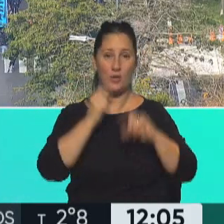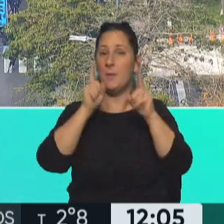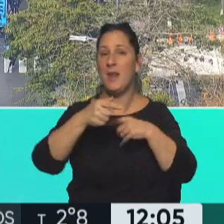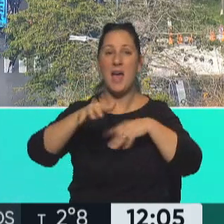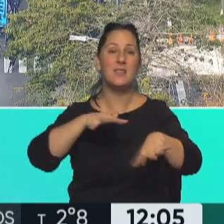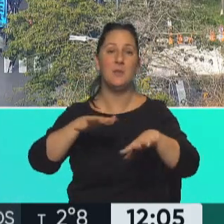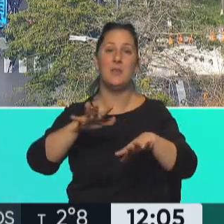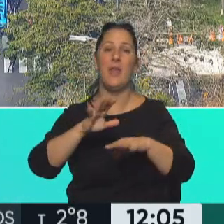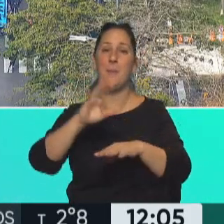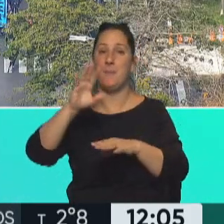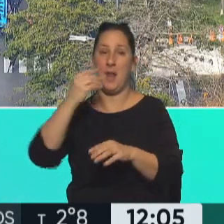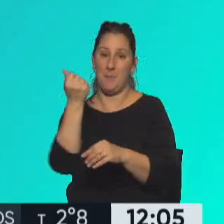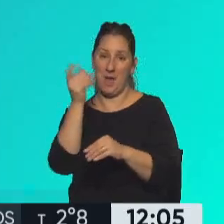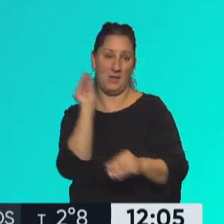actividades para sostener los comedores populares.